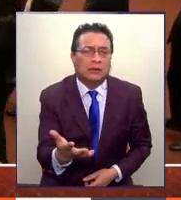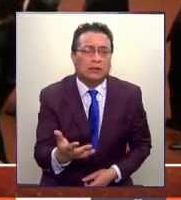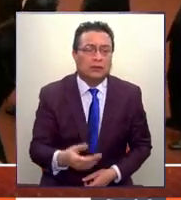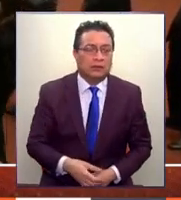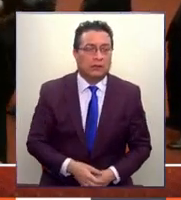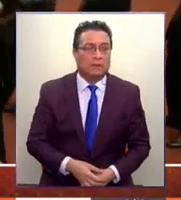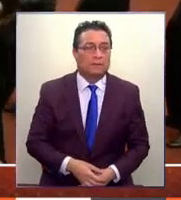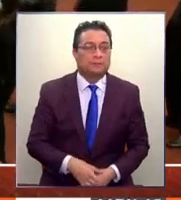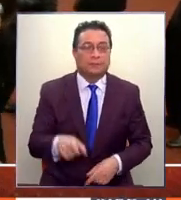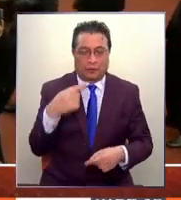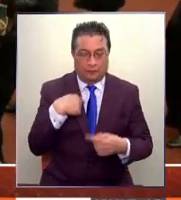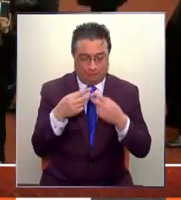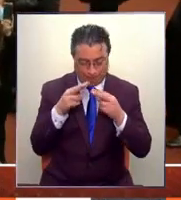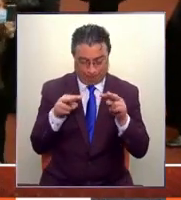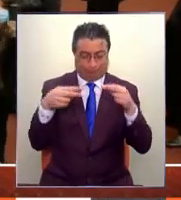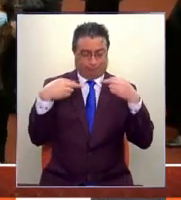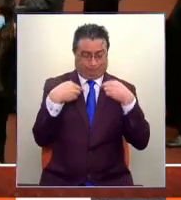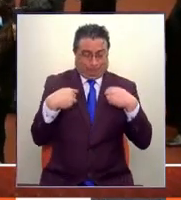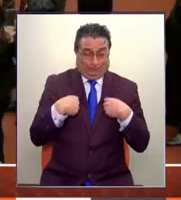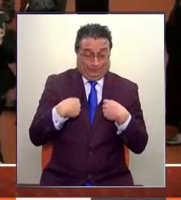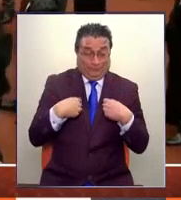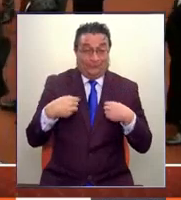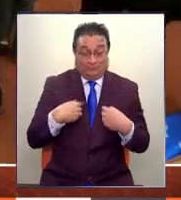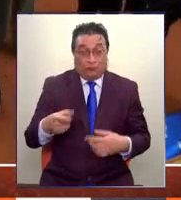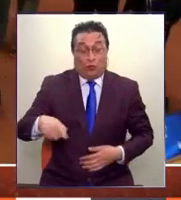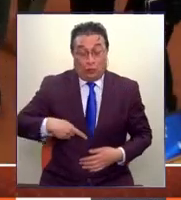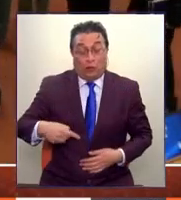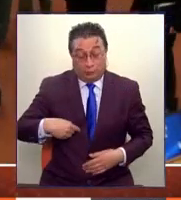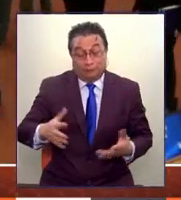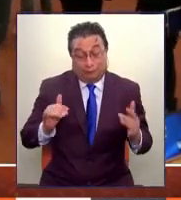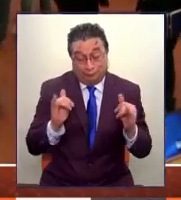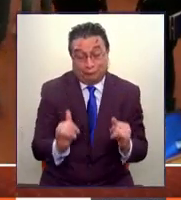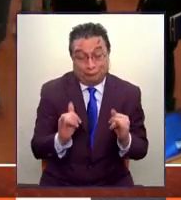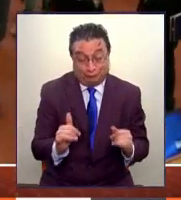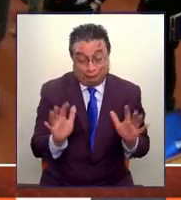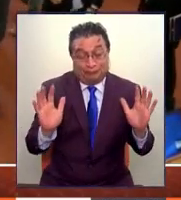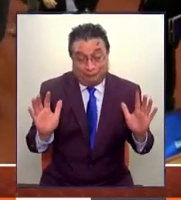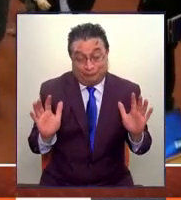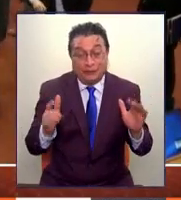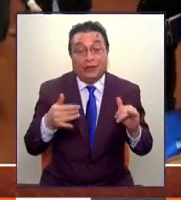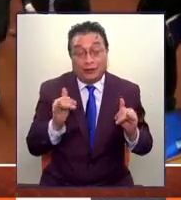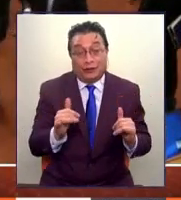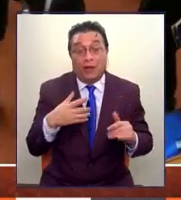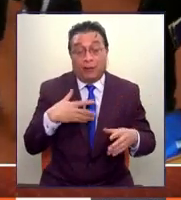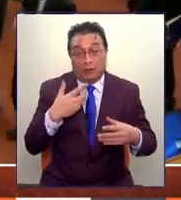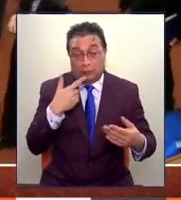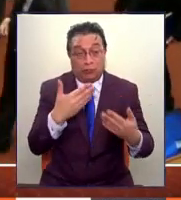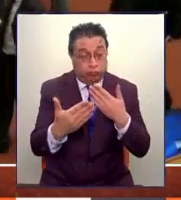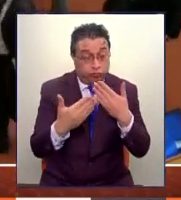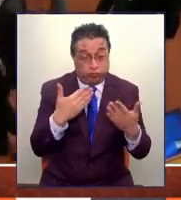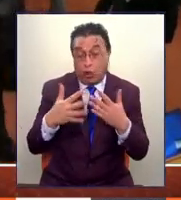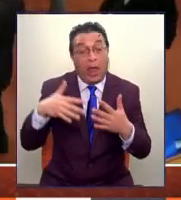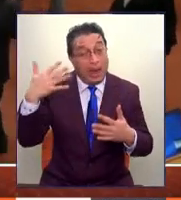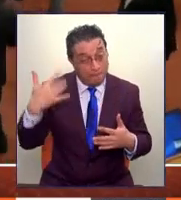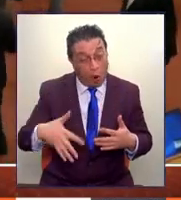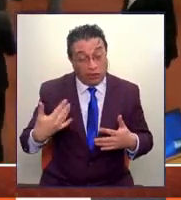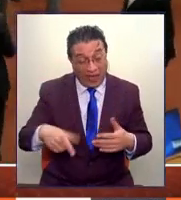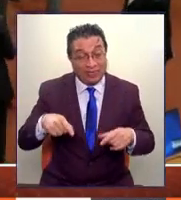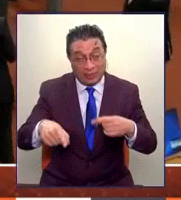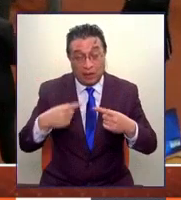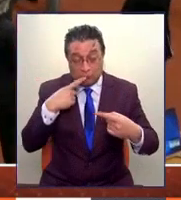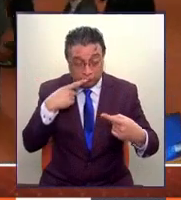Bueno, todos los mediaculpas que correspondan, por lo que yo le decía delante, creo que acá estamos en un debate muy medular, muy importante,